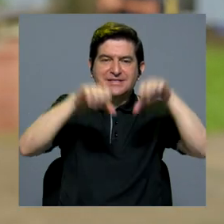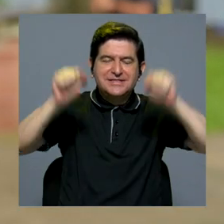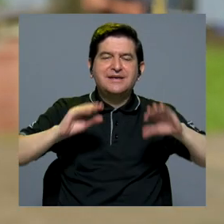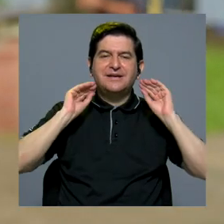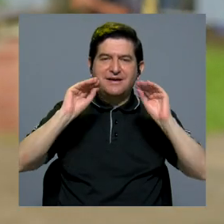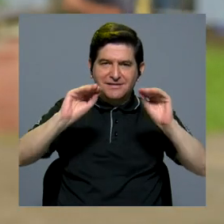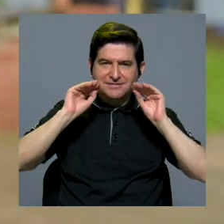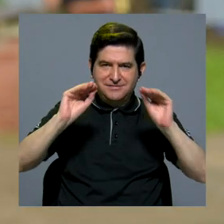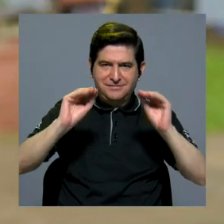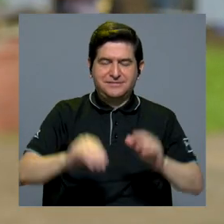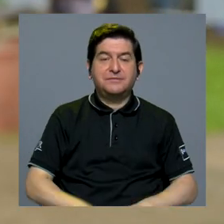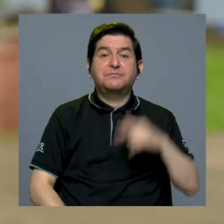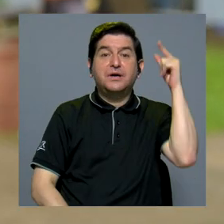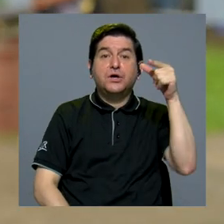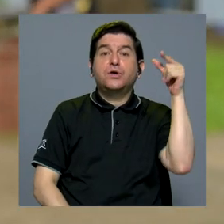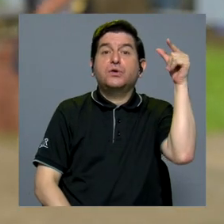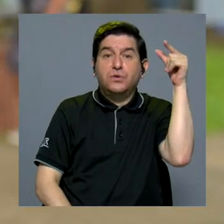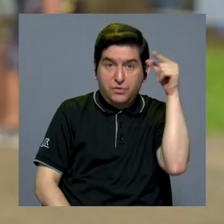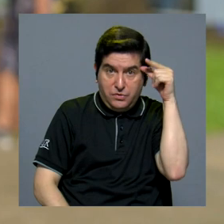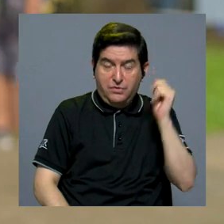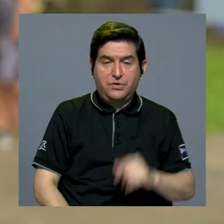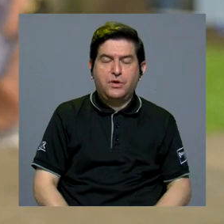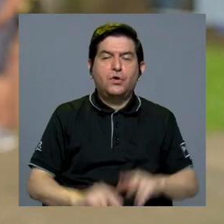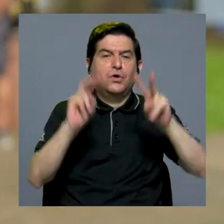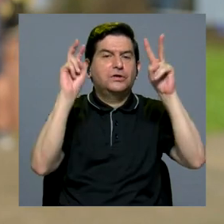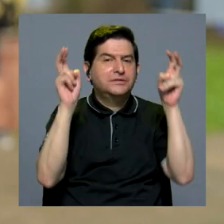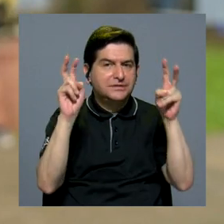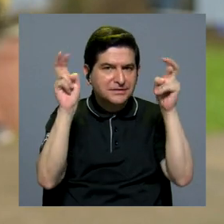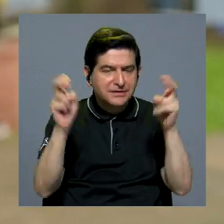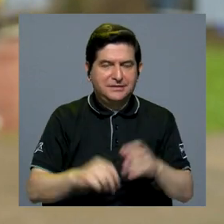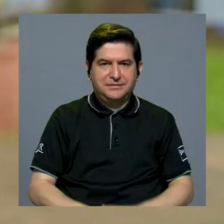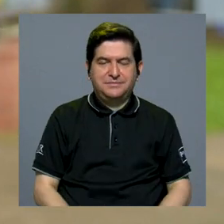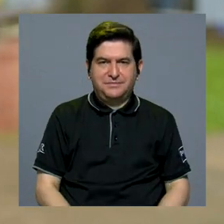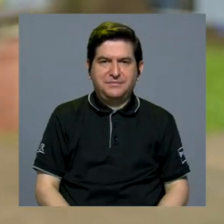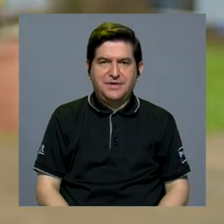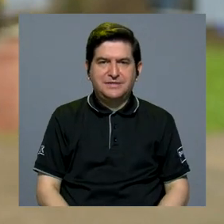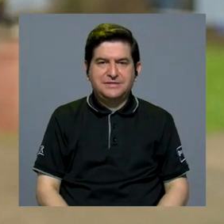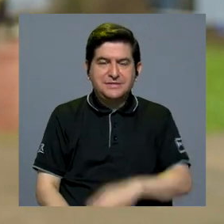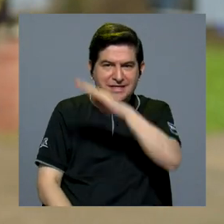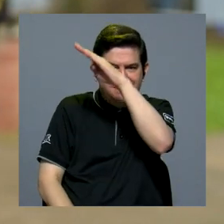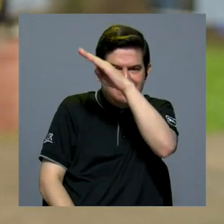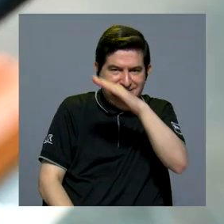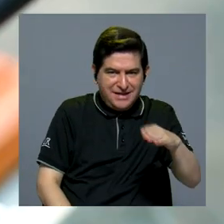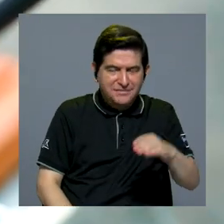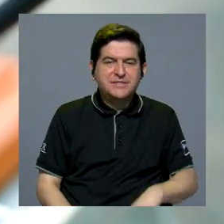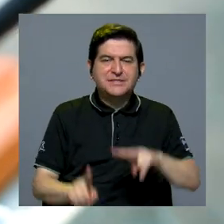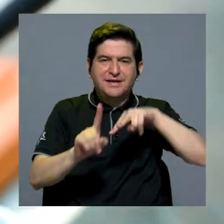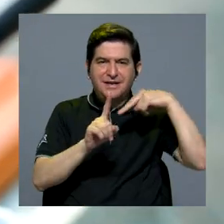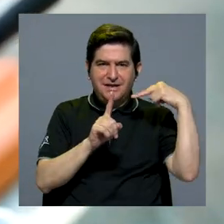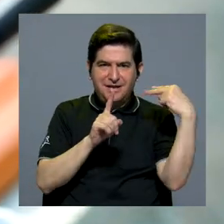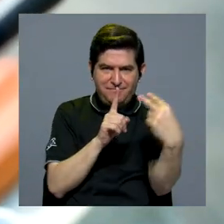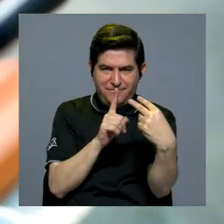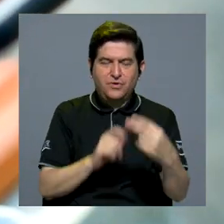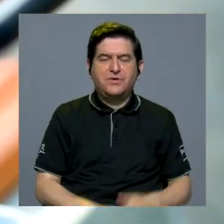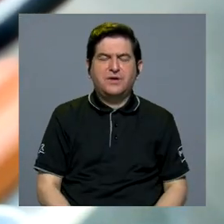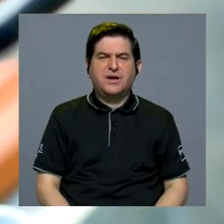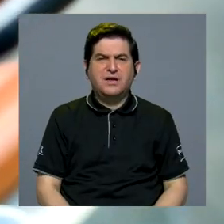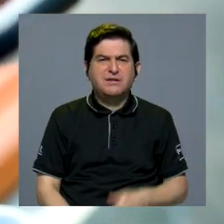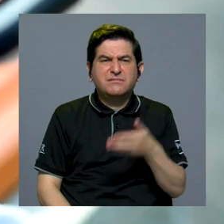educativo y por supuesto también temas, por ejemplo, como la transversalización bajo un enfoque de